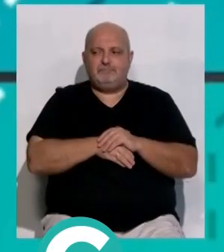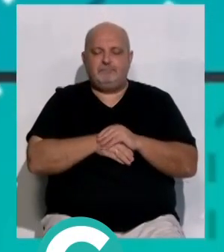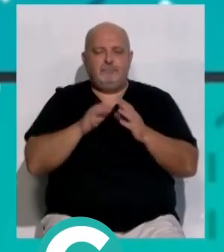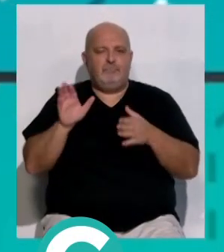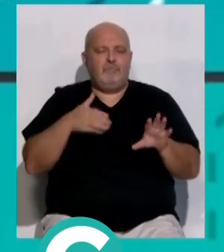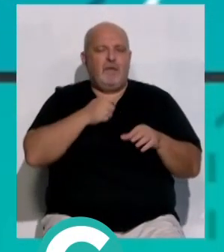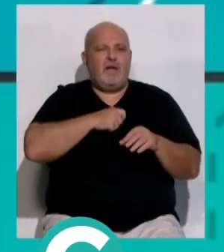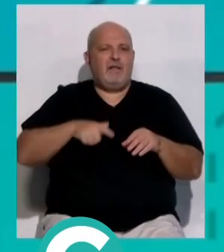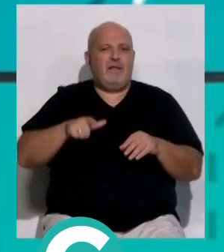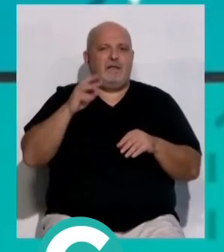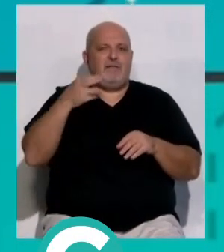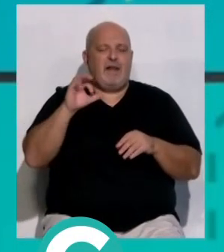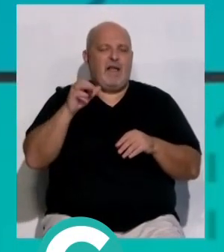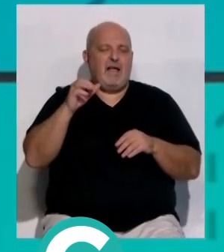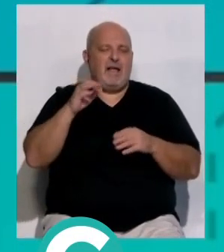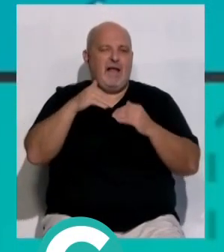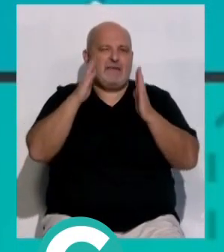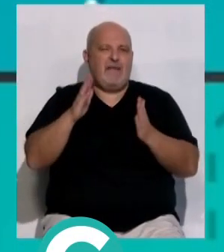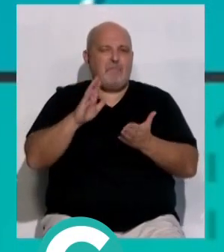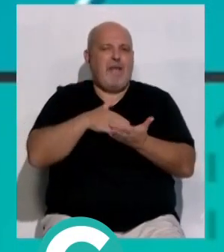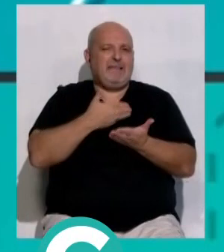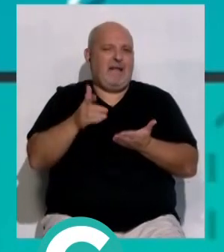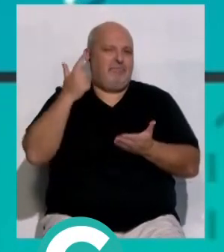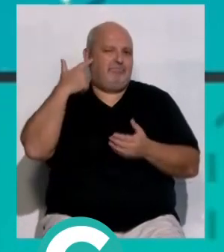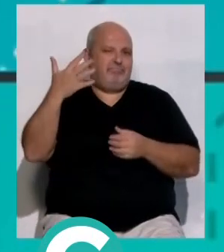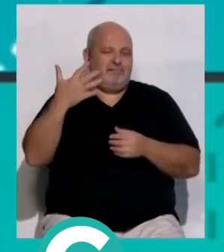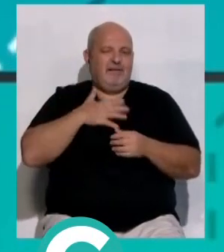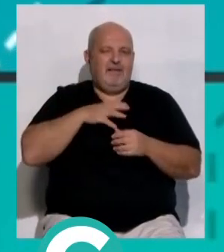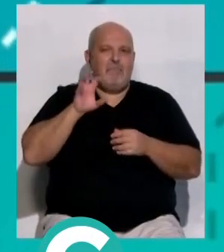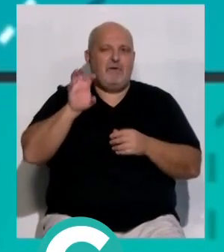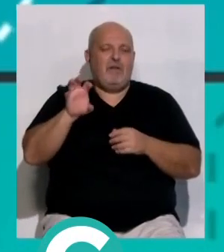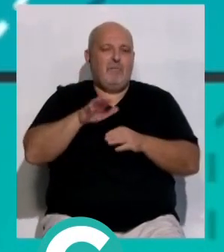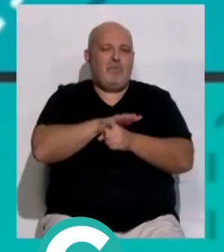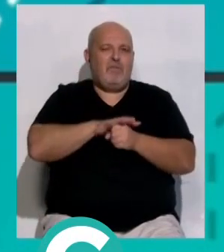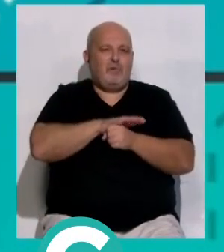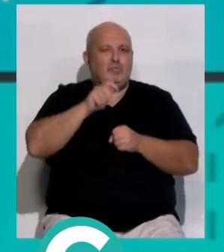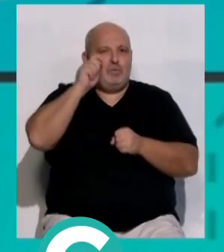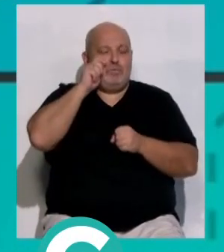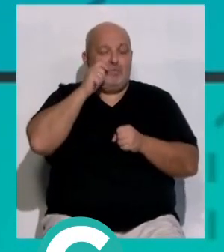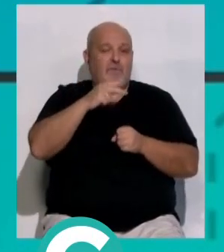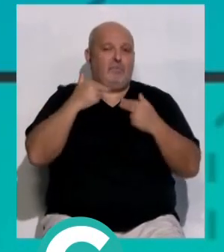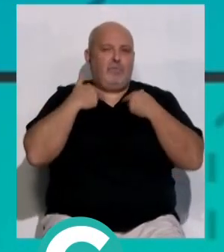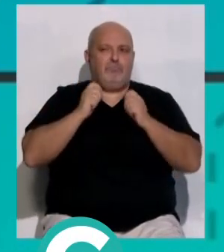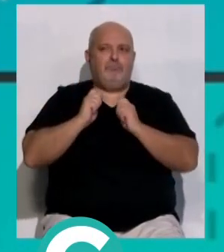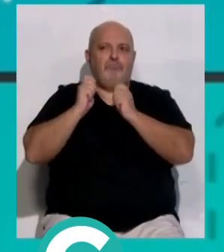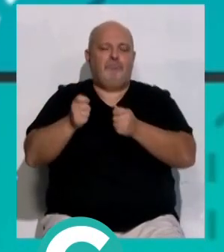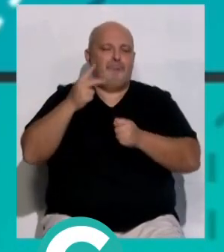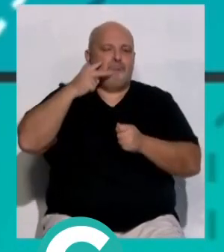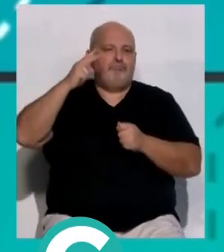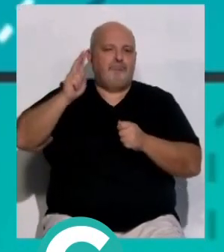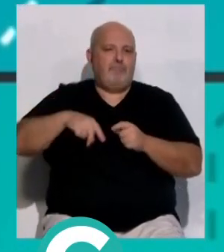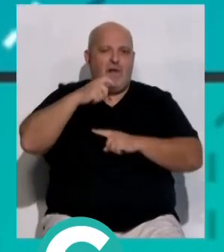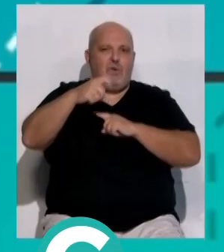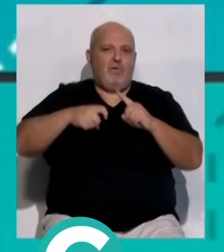La gaditana Taberna Casa Manteca es una de las galardonadas por el Patronato Provincial de Turismo. La Diputación ha entregado sus reconocimientos